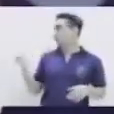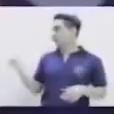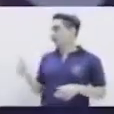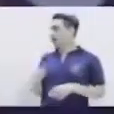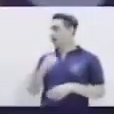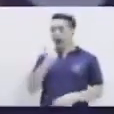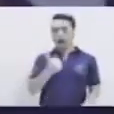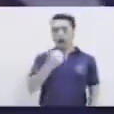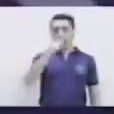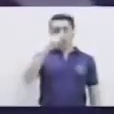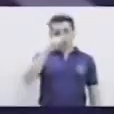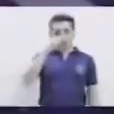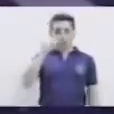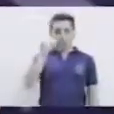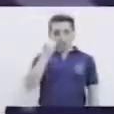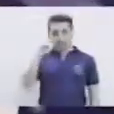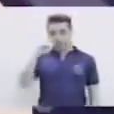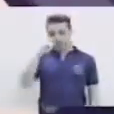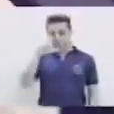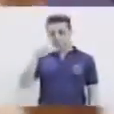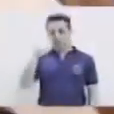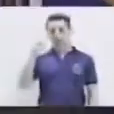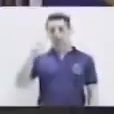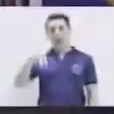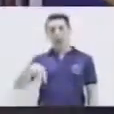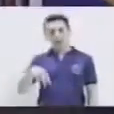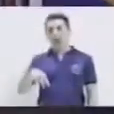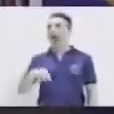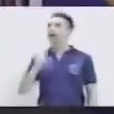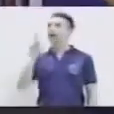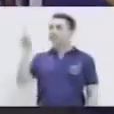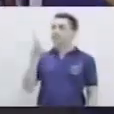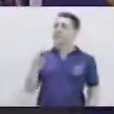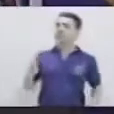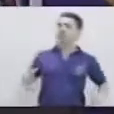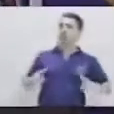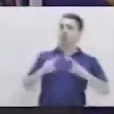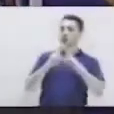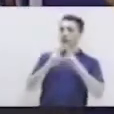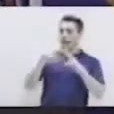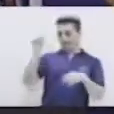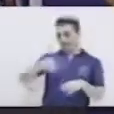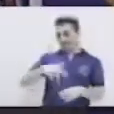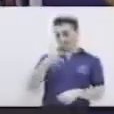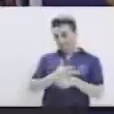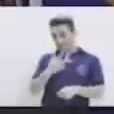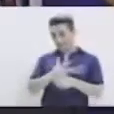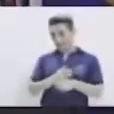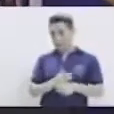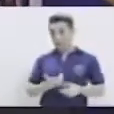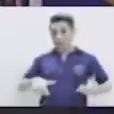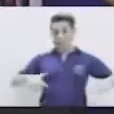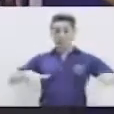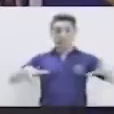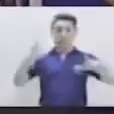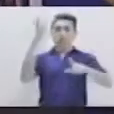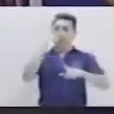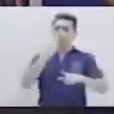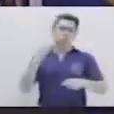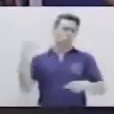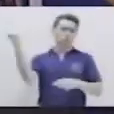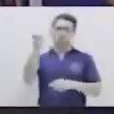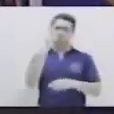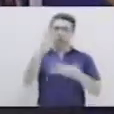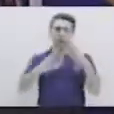Ese lugar está en Sololá, acá en Guatemala. Y es el lago más lindo del mundo.